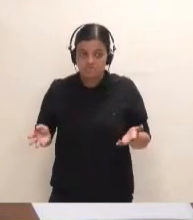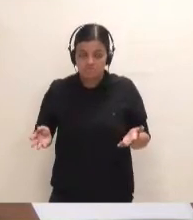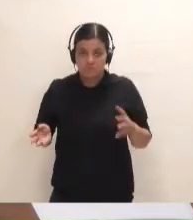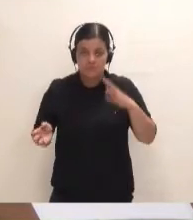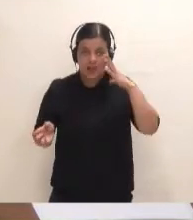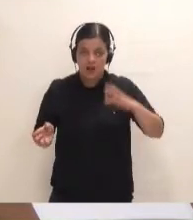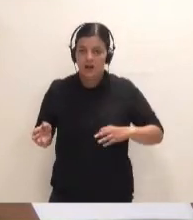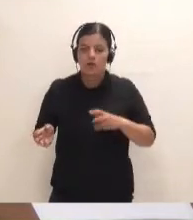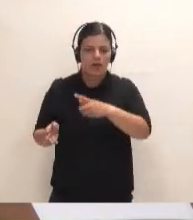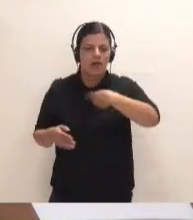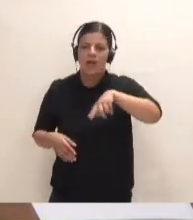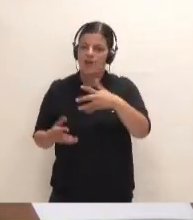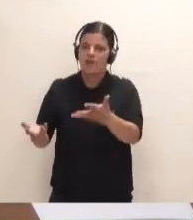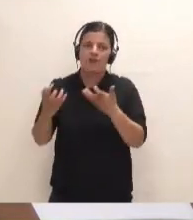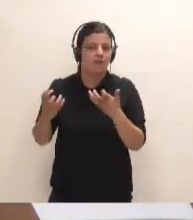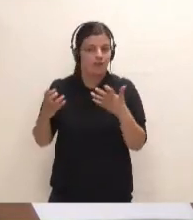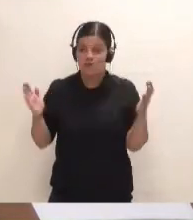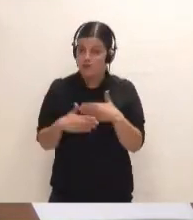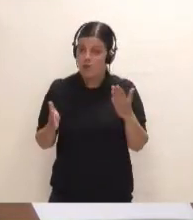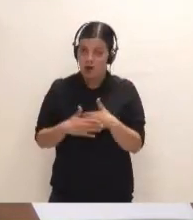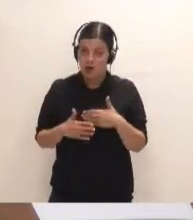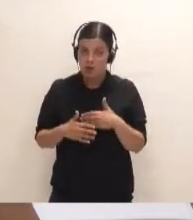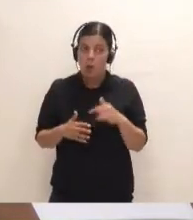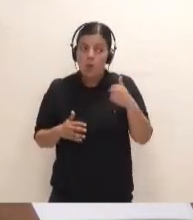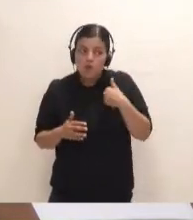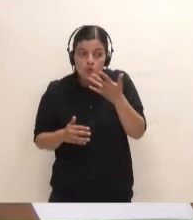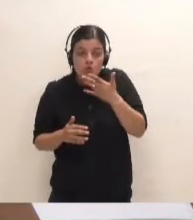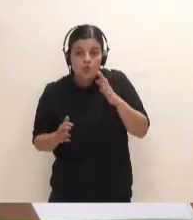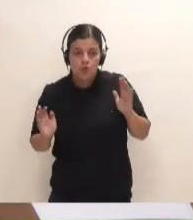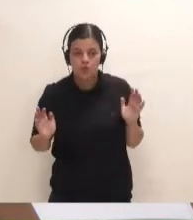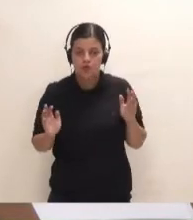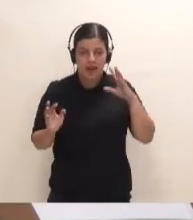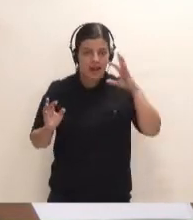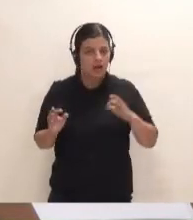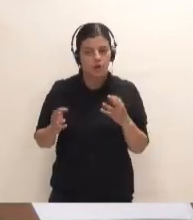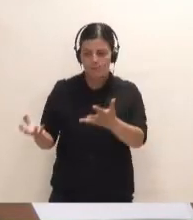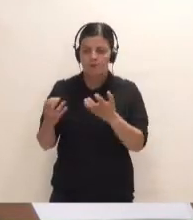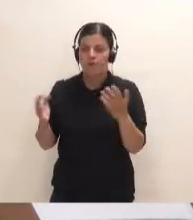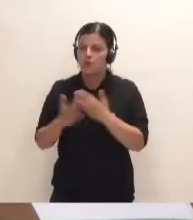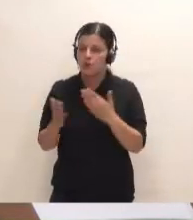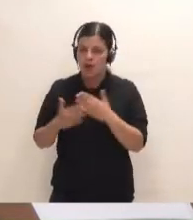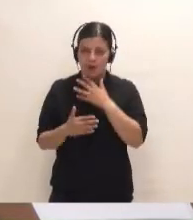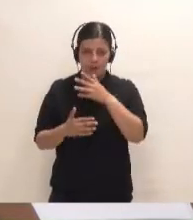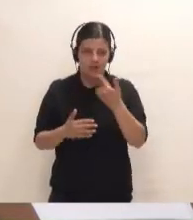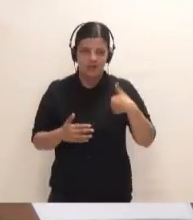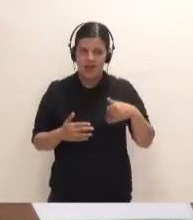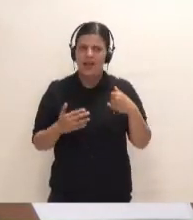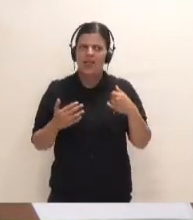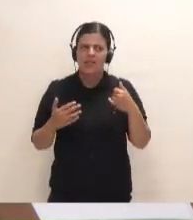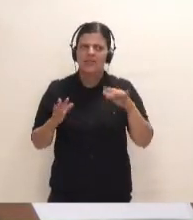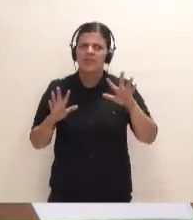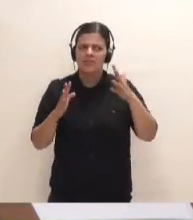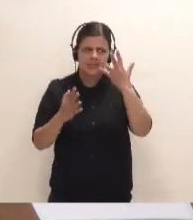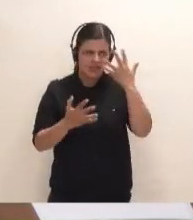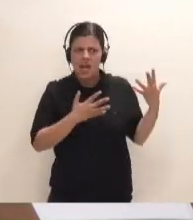estén especialmente beneficiados. Al menos los que yo pueda conocer no creo que estén beneficiados porque durante más de una década han